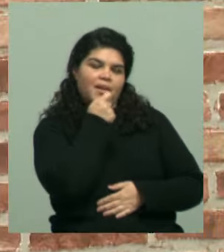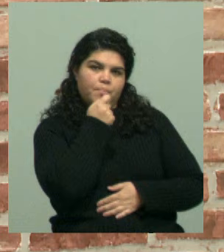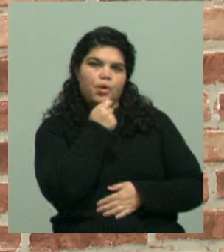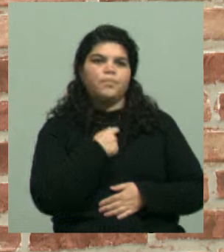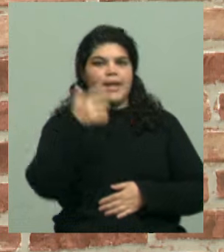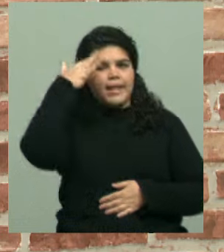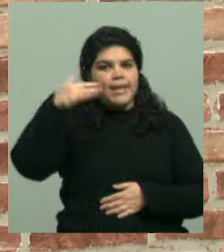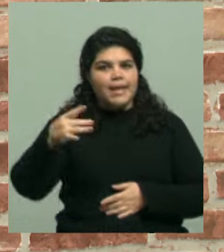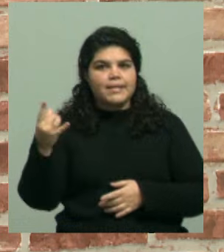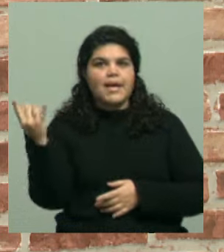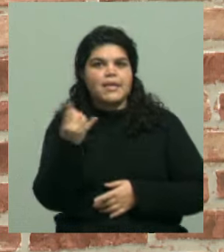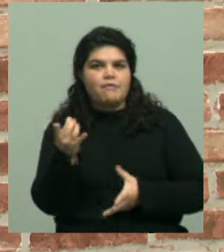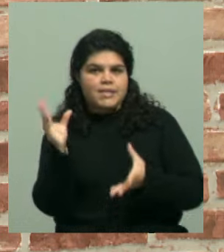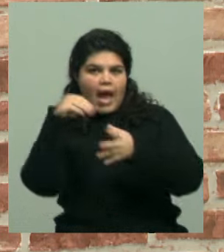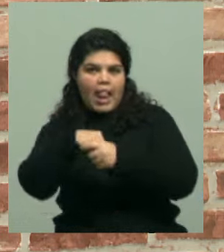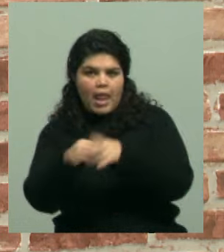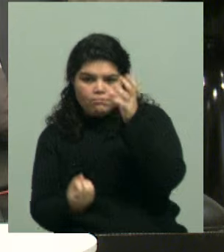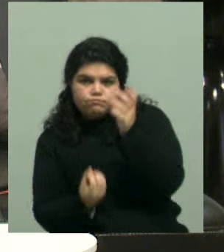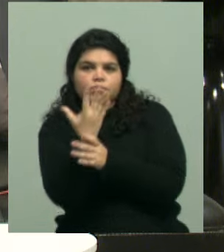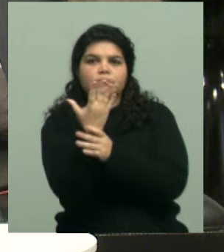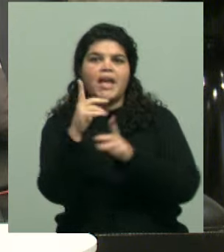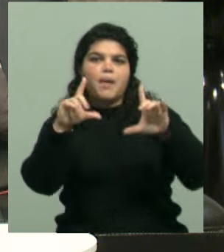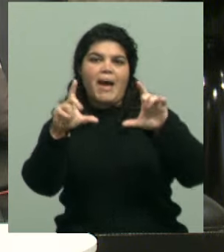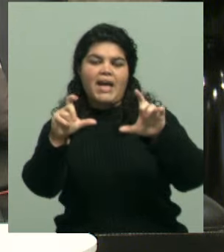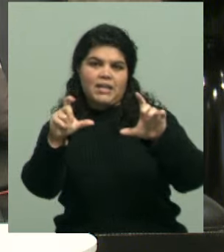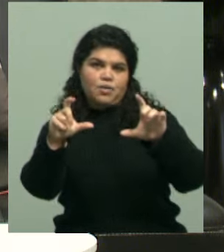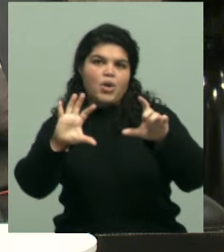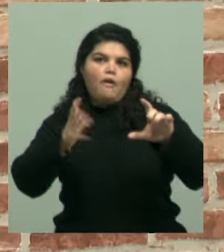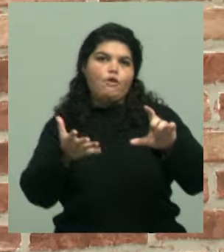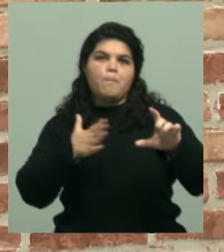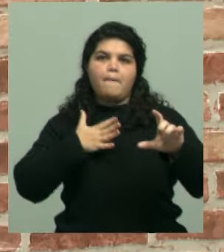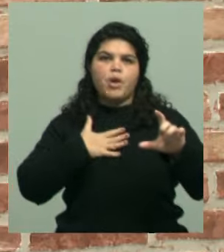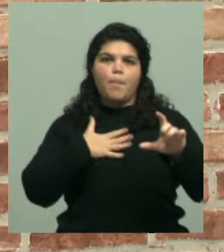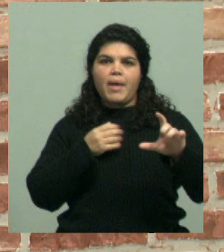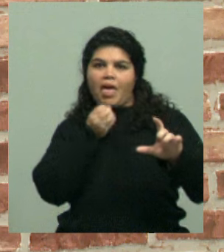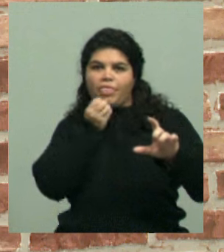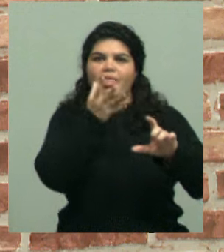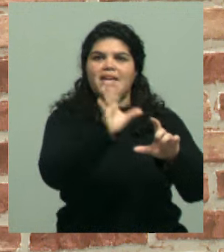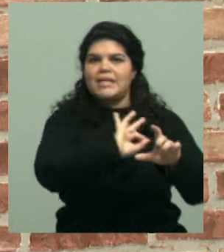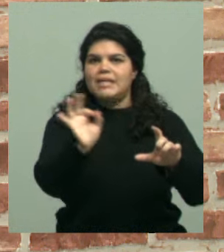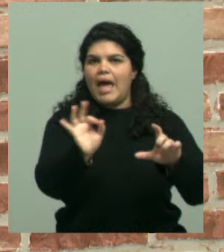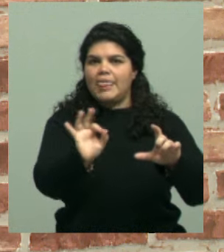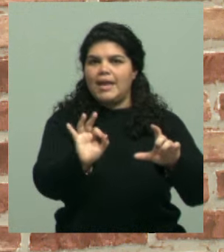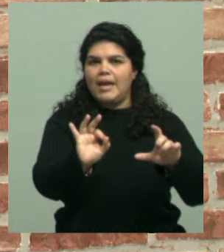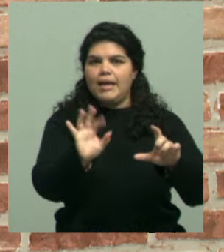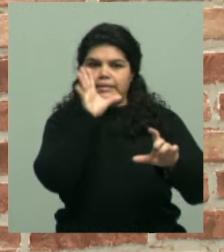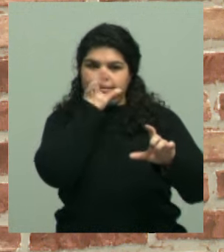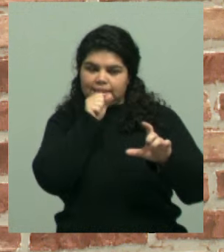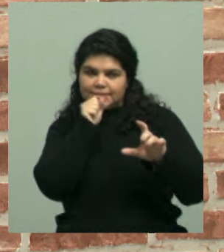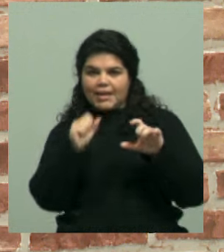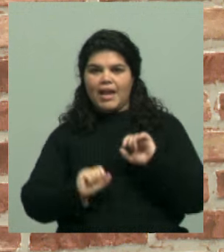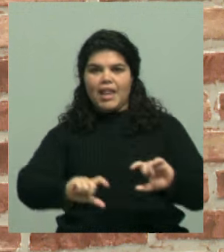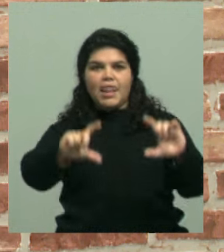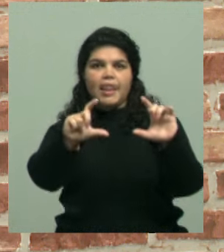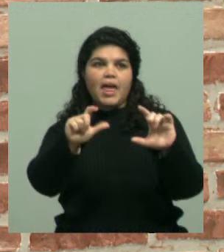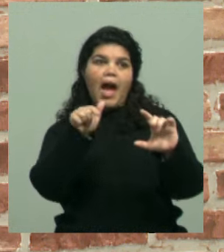hecha por inteligencia, porque es una cuestión también de sinceridad tuya. Exactamente. Después la detectará el sistema, que es otra cosa, pero también depende de, bueno,